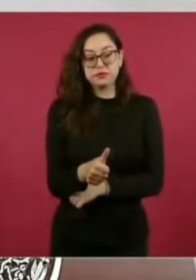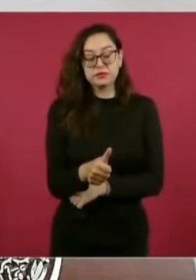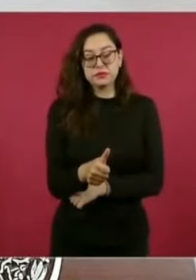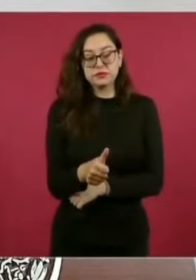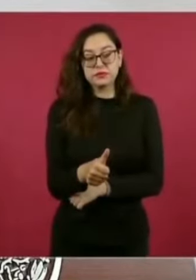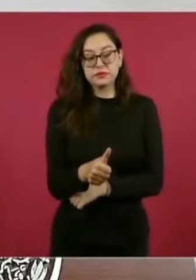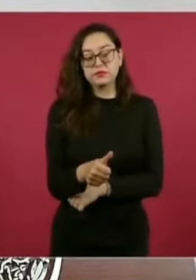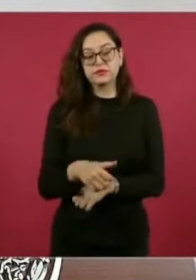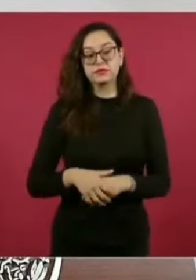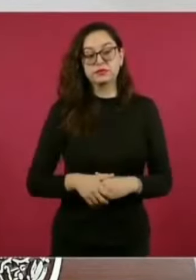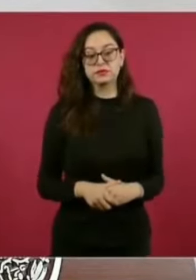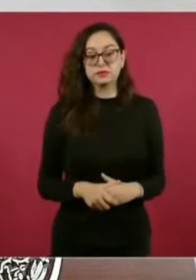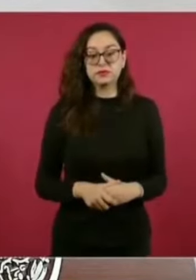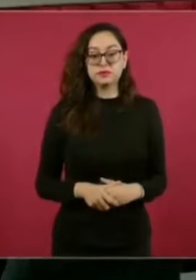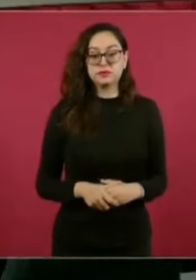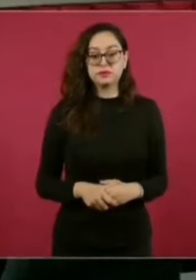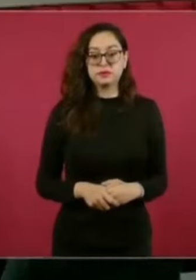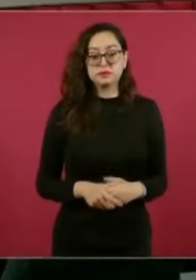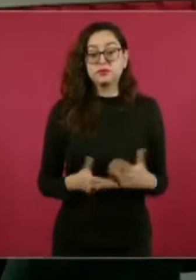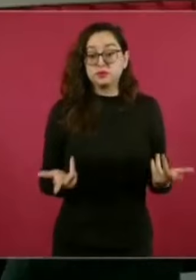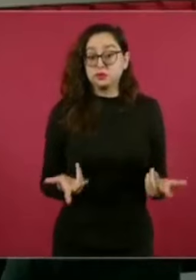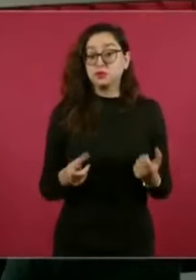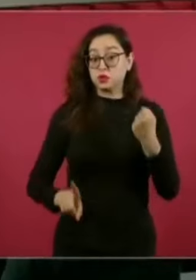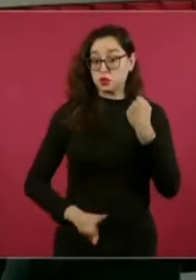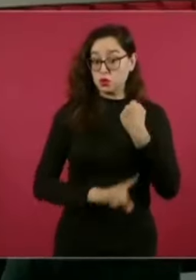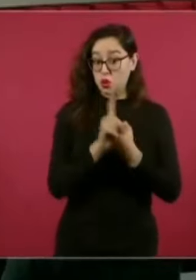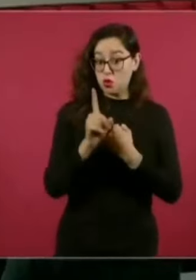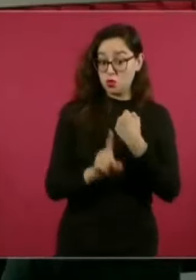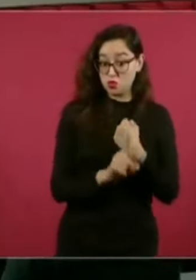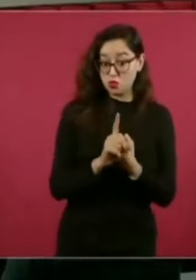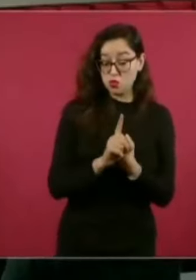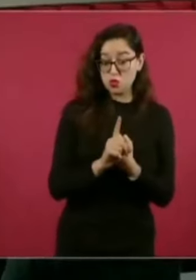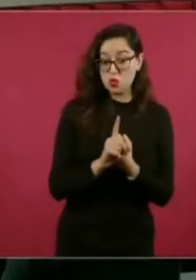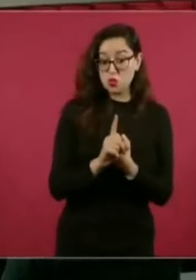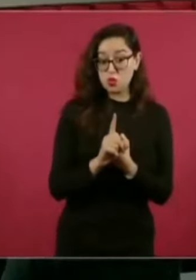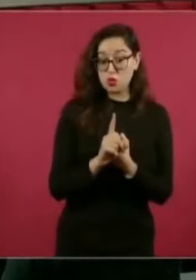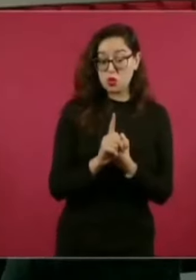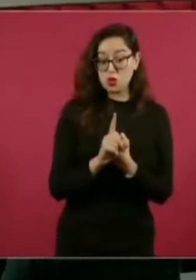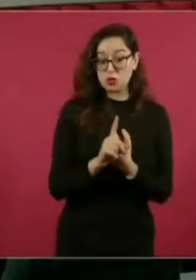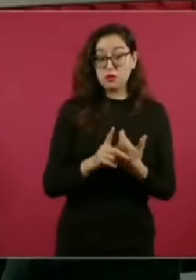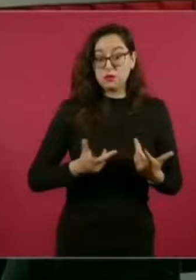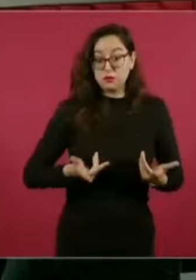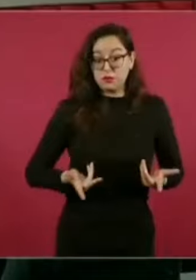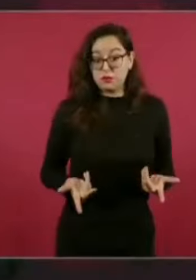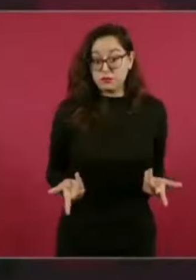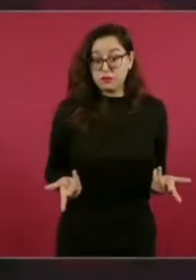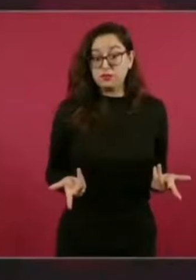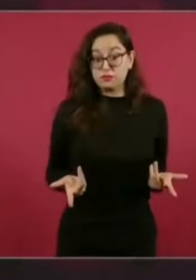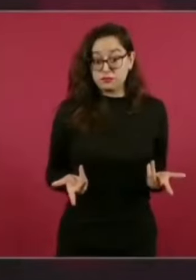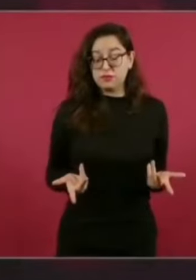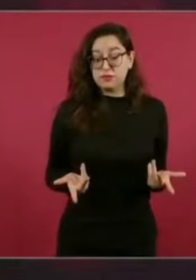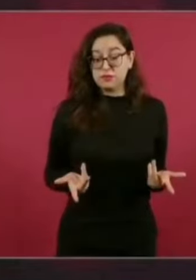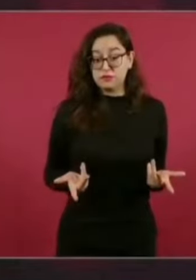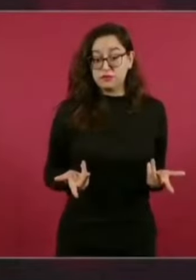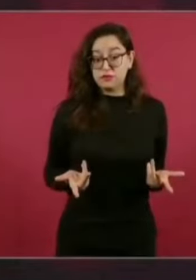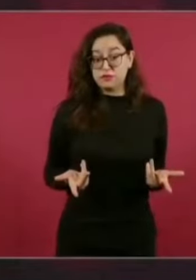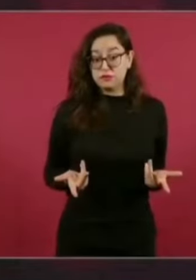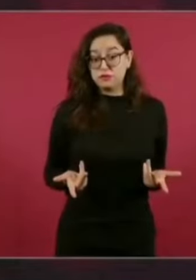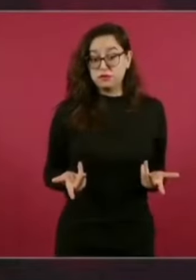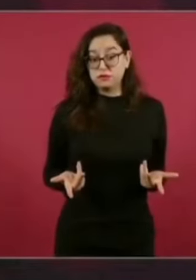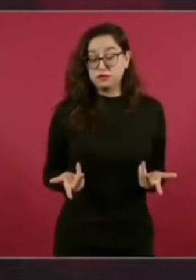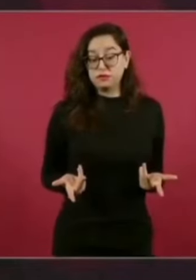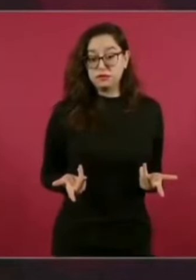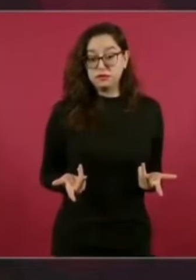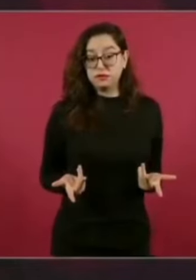Y el problema con ellos es